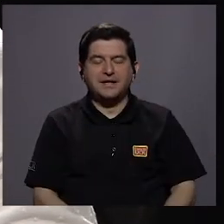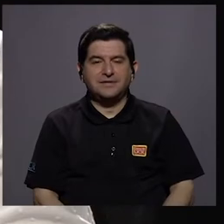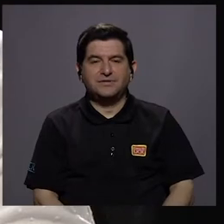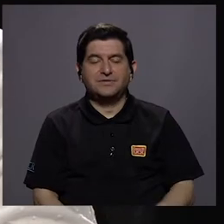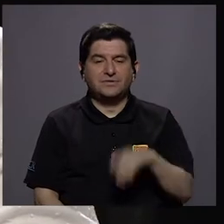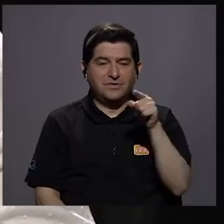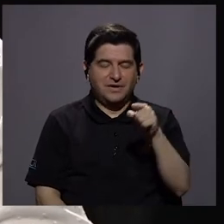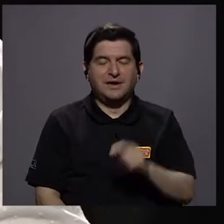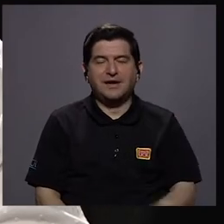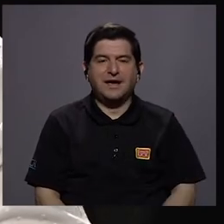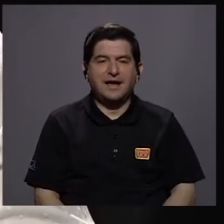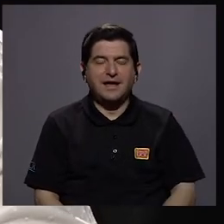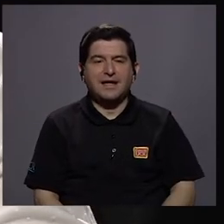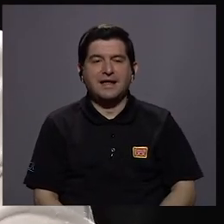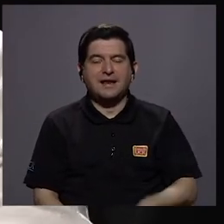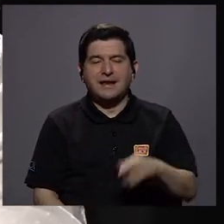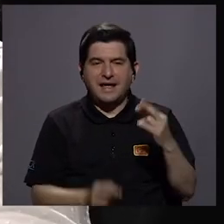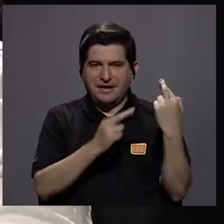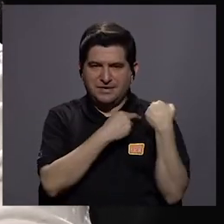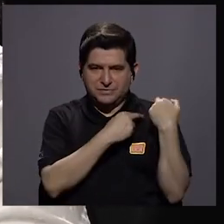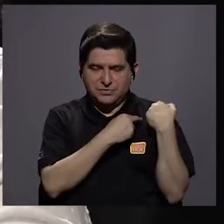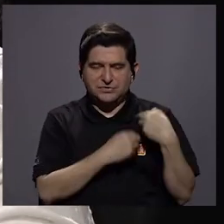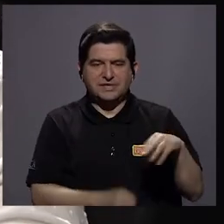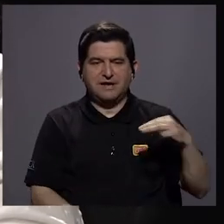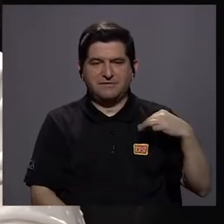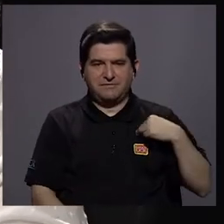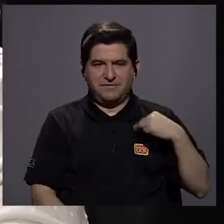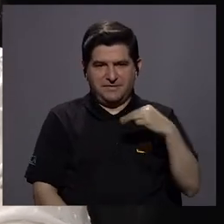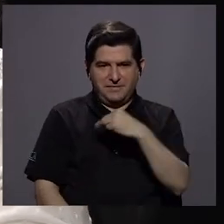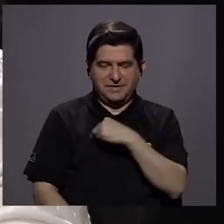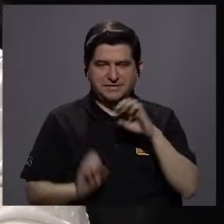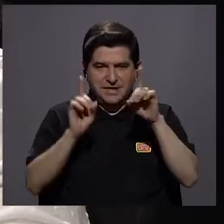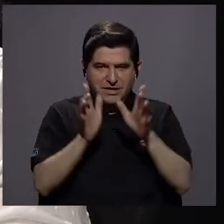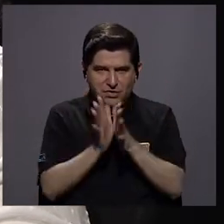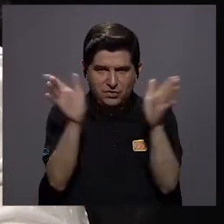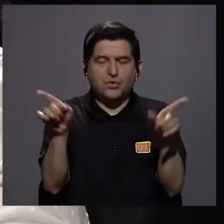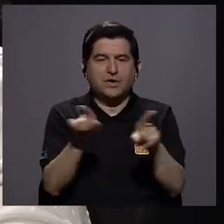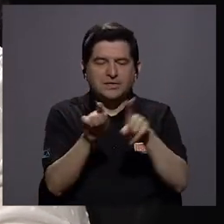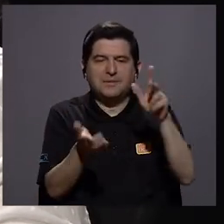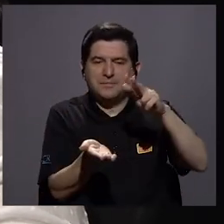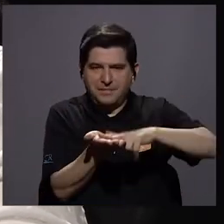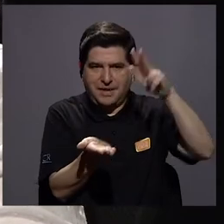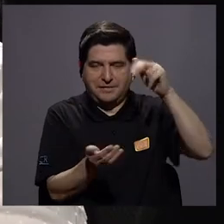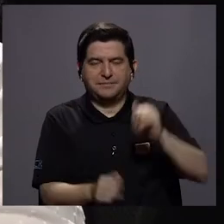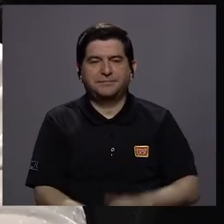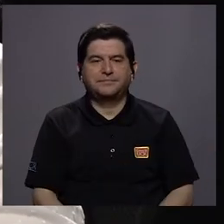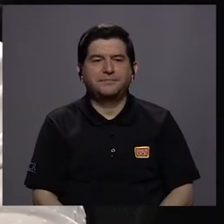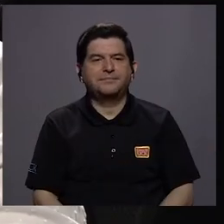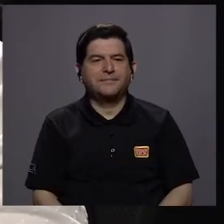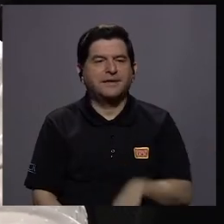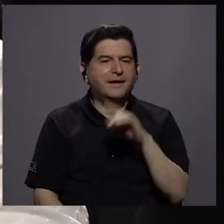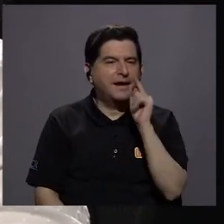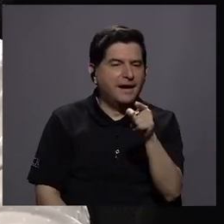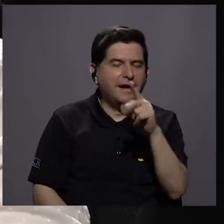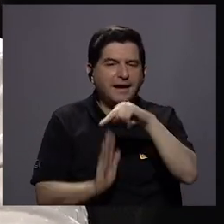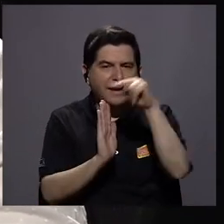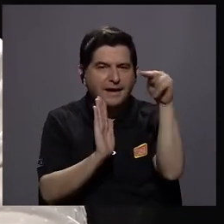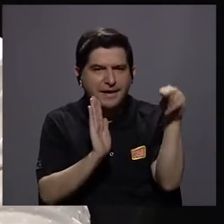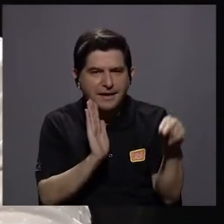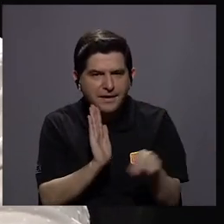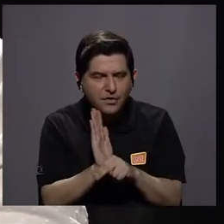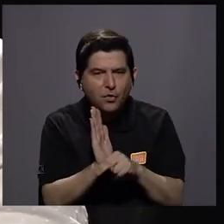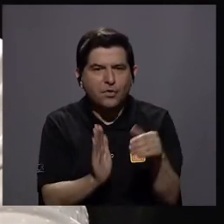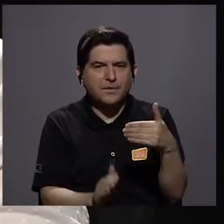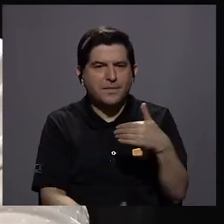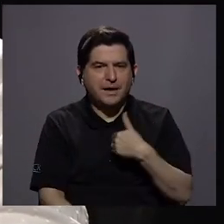confirme. Yo creo que sí. Entonces, imagínense, porque hay una normativa,